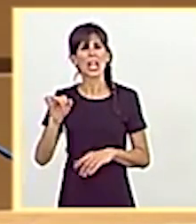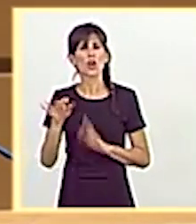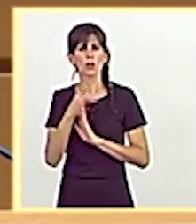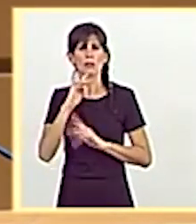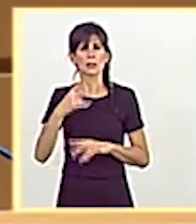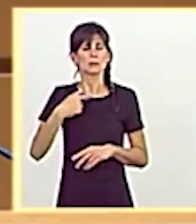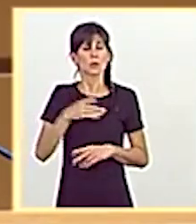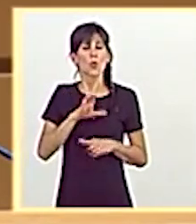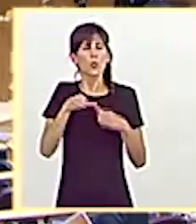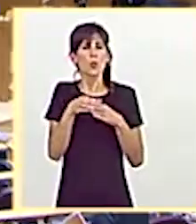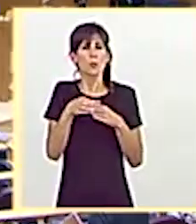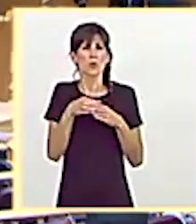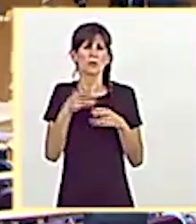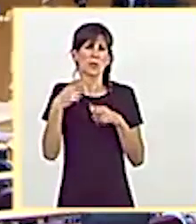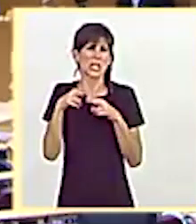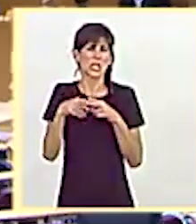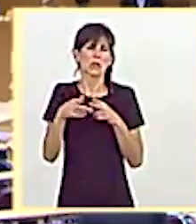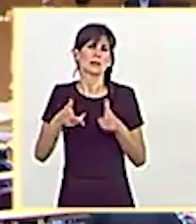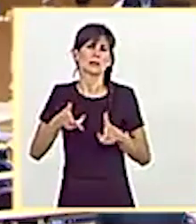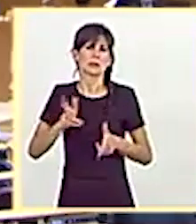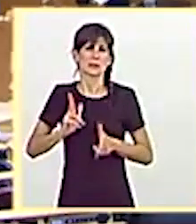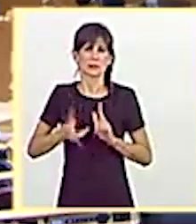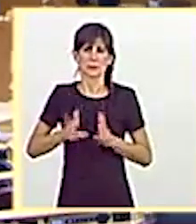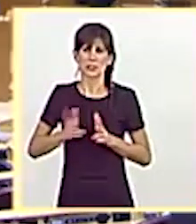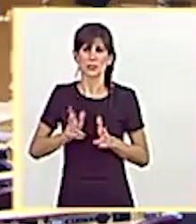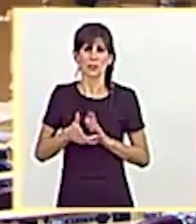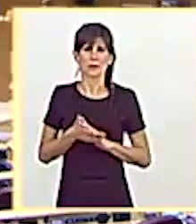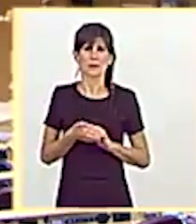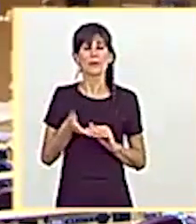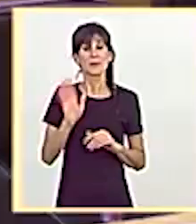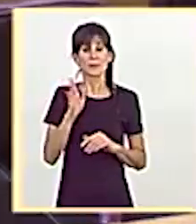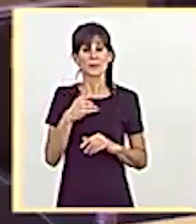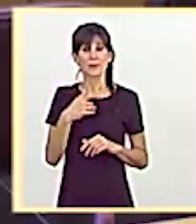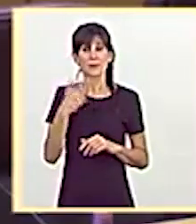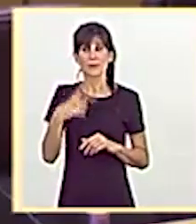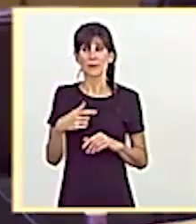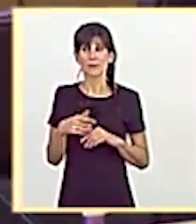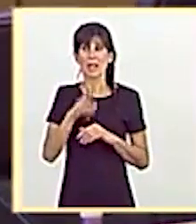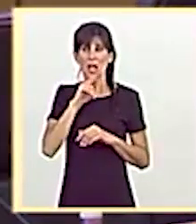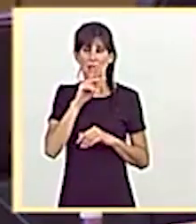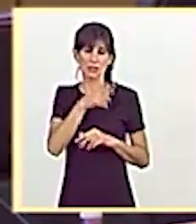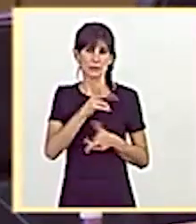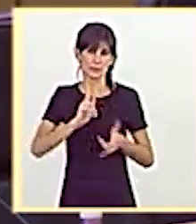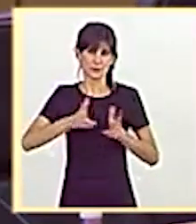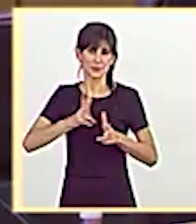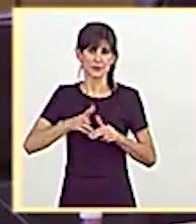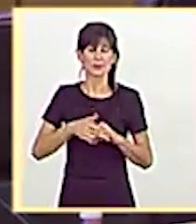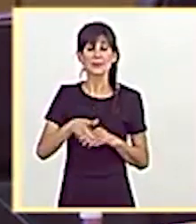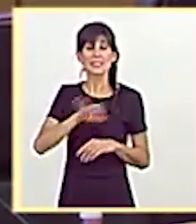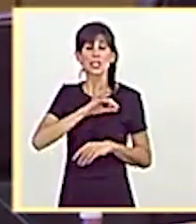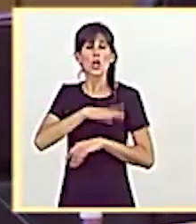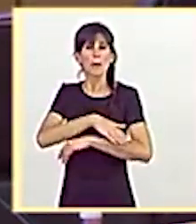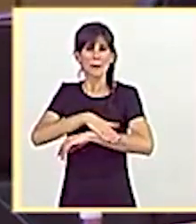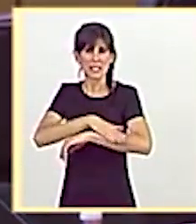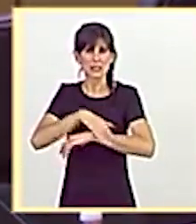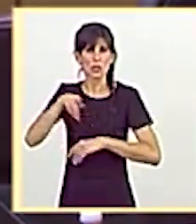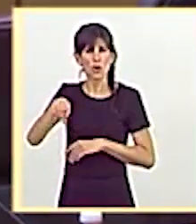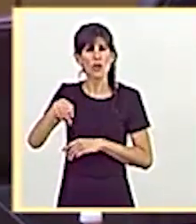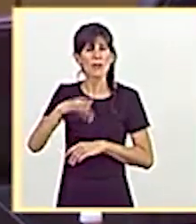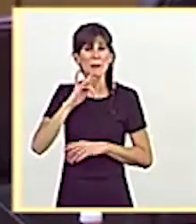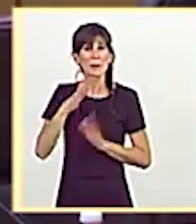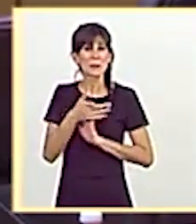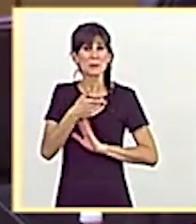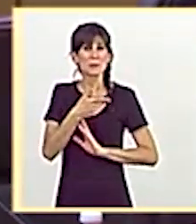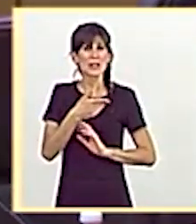Vasco en el Senado. A mi Esquer, a mi Burú Andrea, a la Chol de Ongustioy. Señor ministro, en